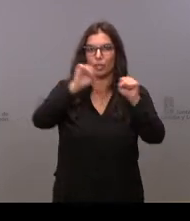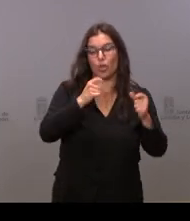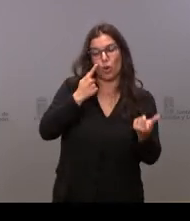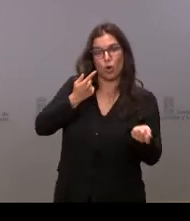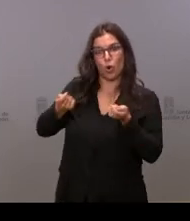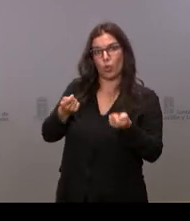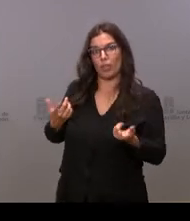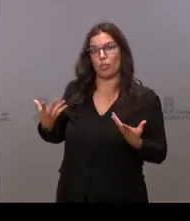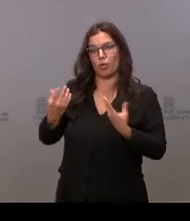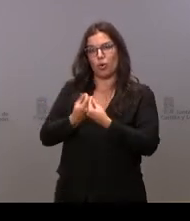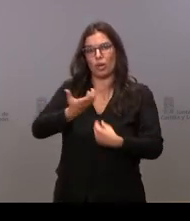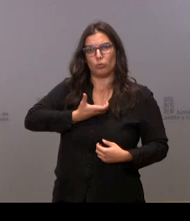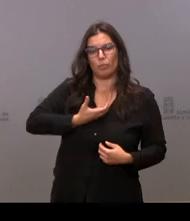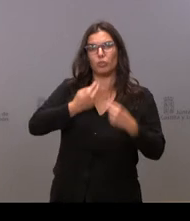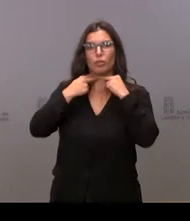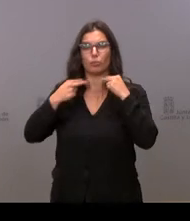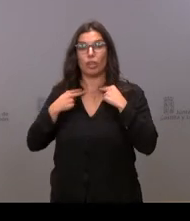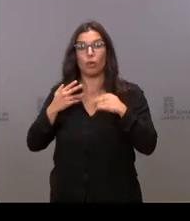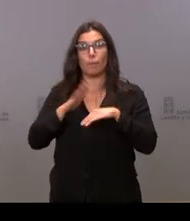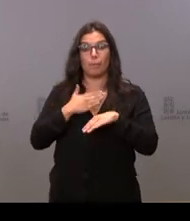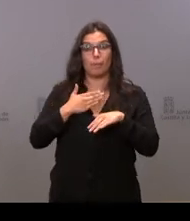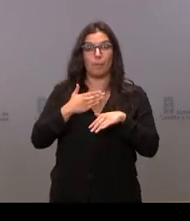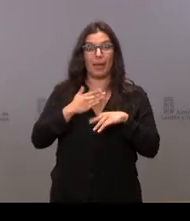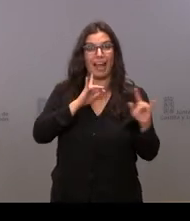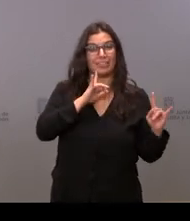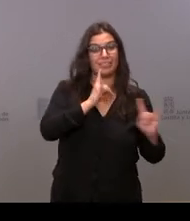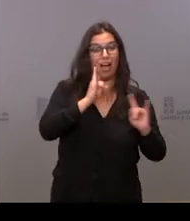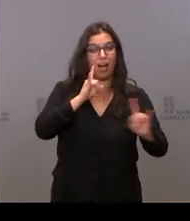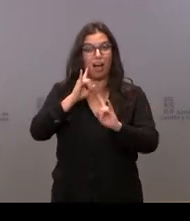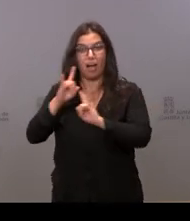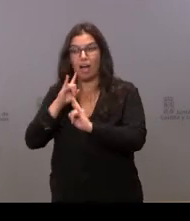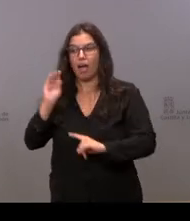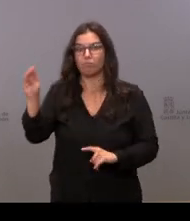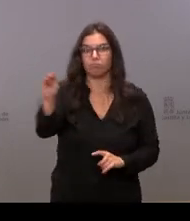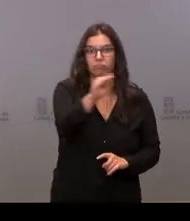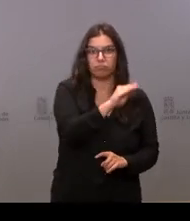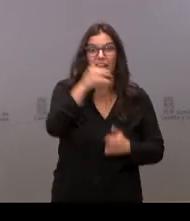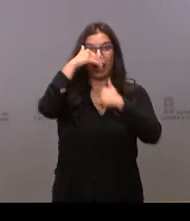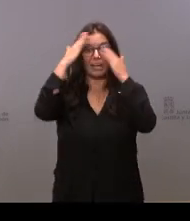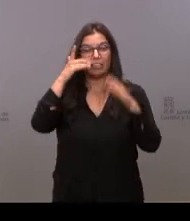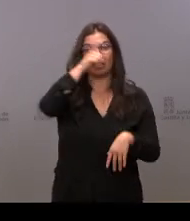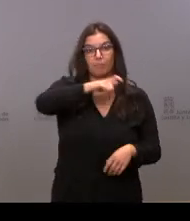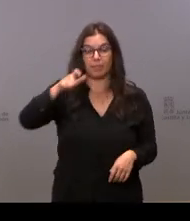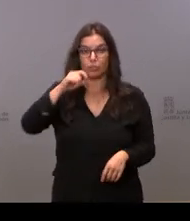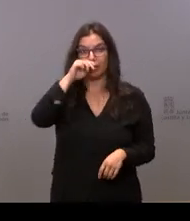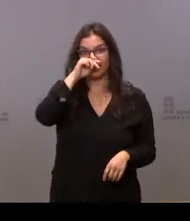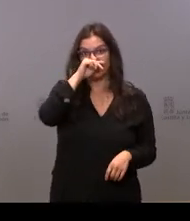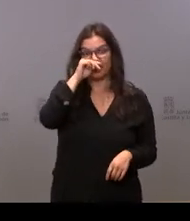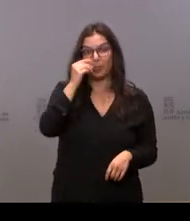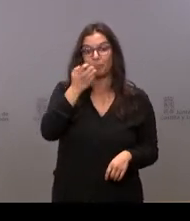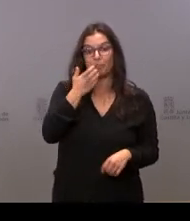las corporaciones locales para hacer esas llamadas proactivas, para atender a aquellas personas que